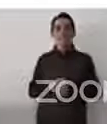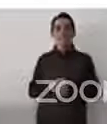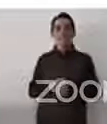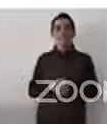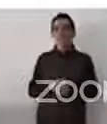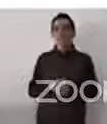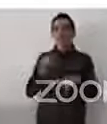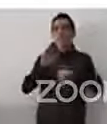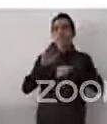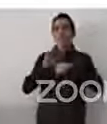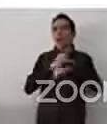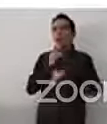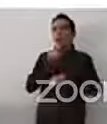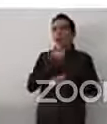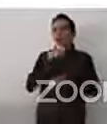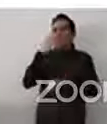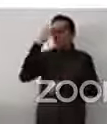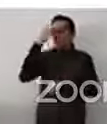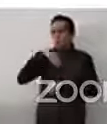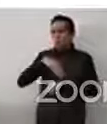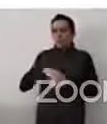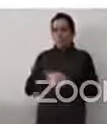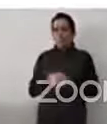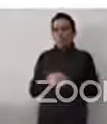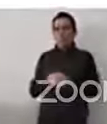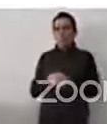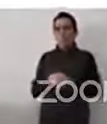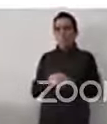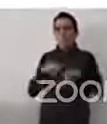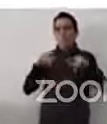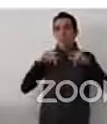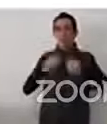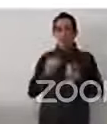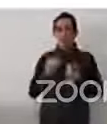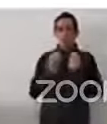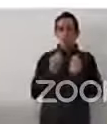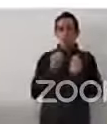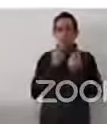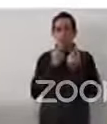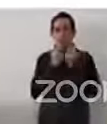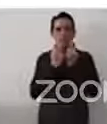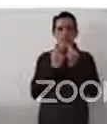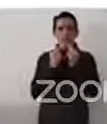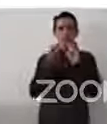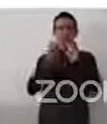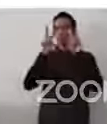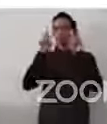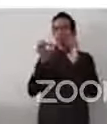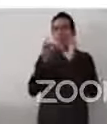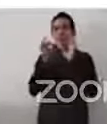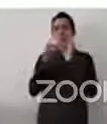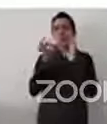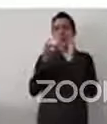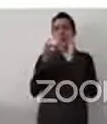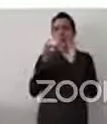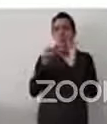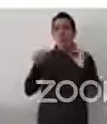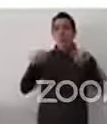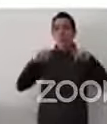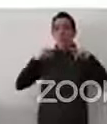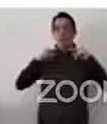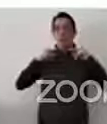saben, hay todo un debate sobre el subir o no la edad de jubilación